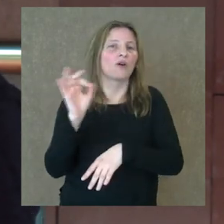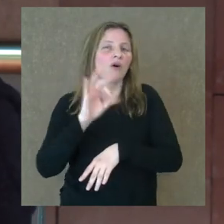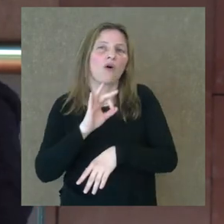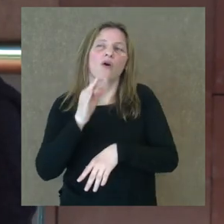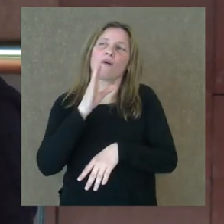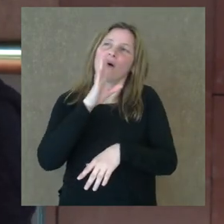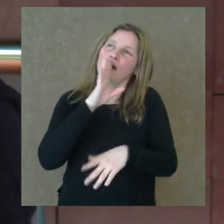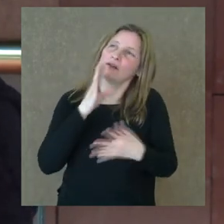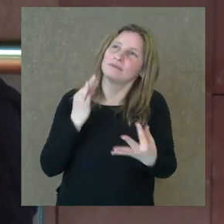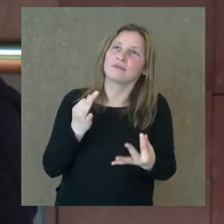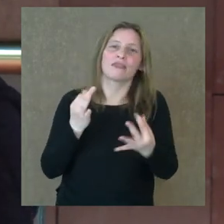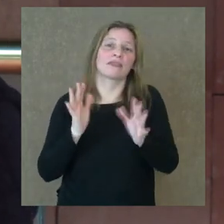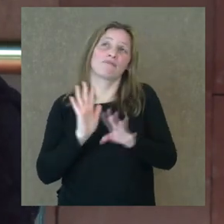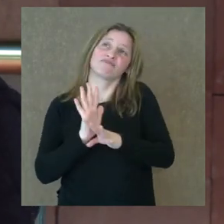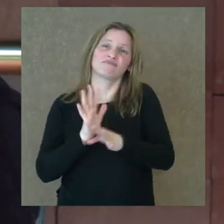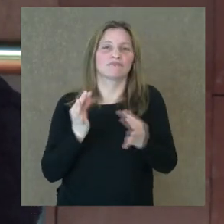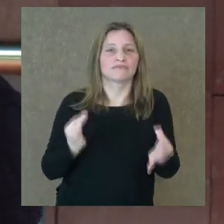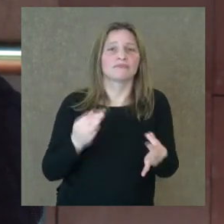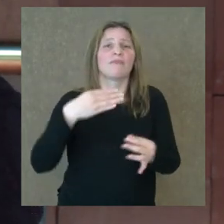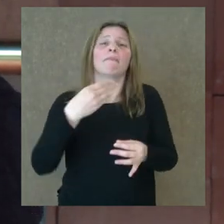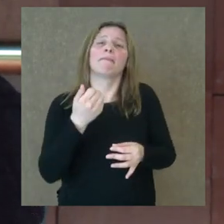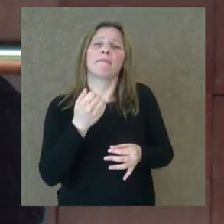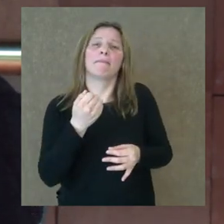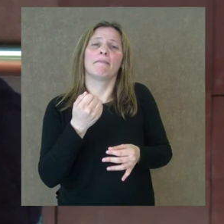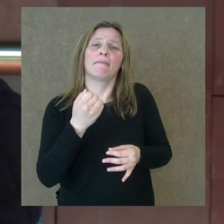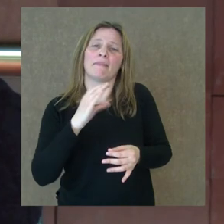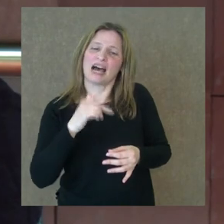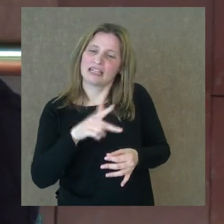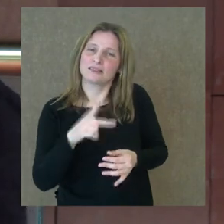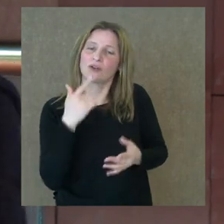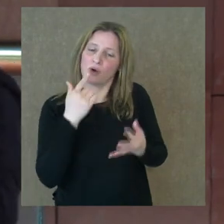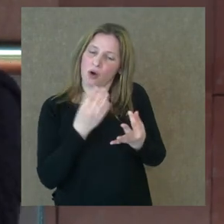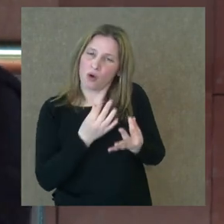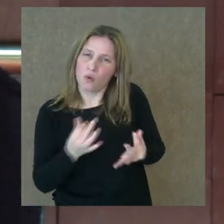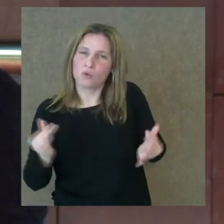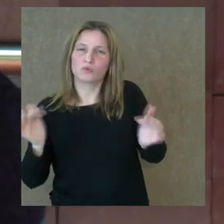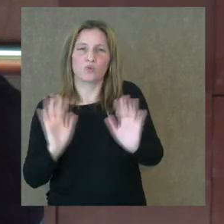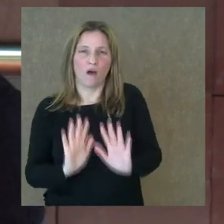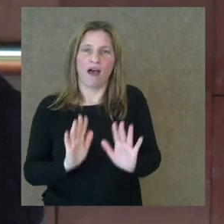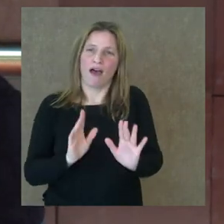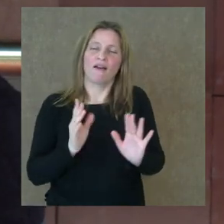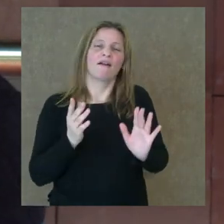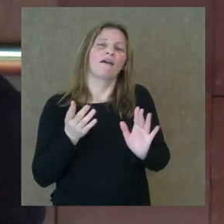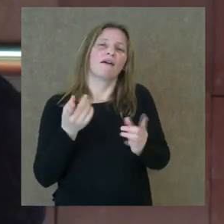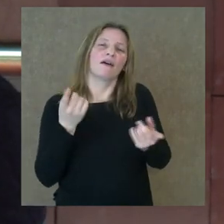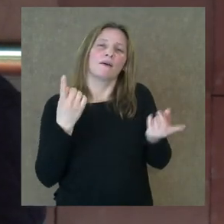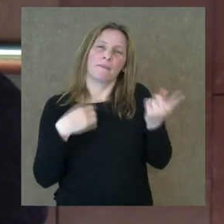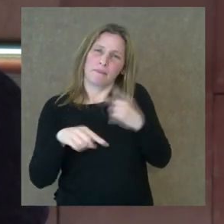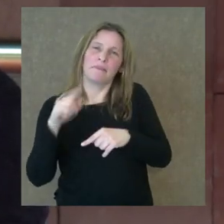meditación, podría decirlo, incluso Bach, es sumamente meditativo, dentro de sus inmensas disminuciones,